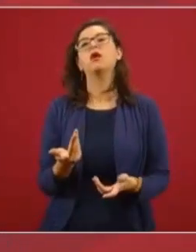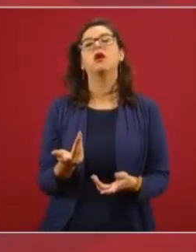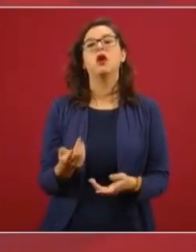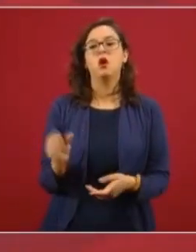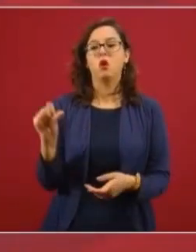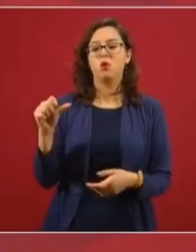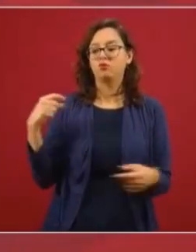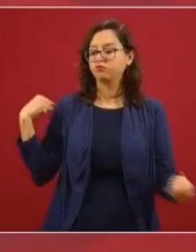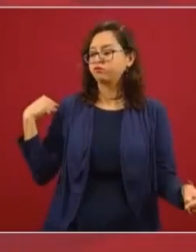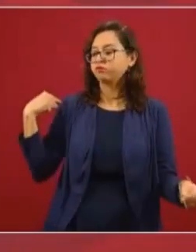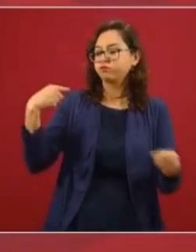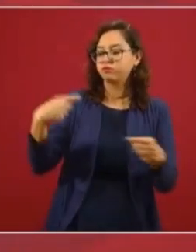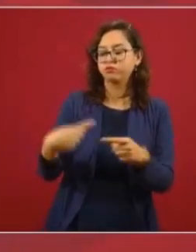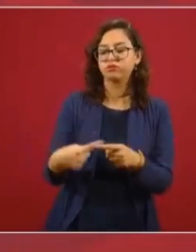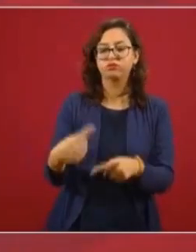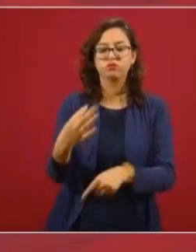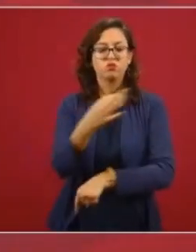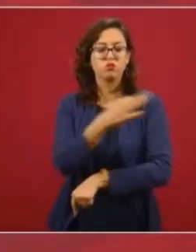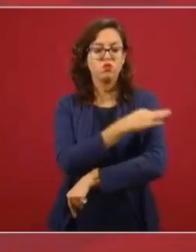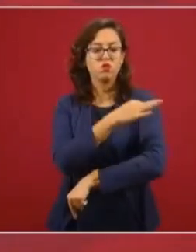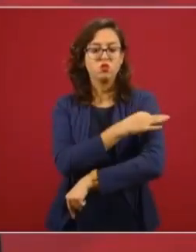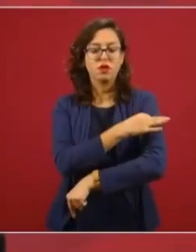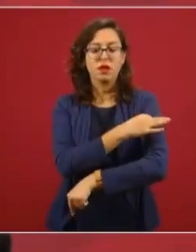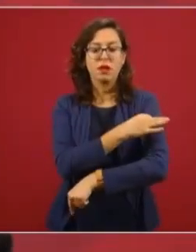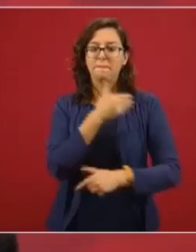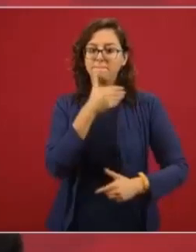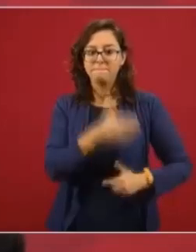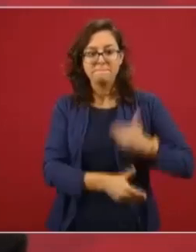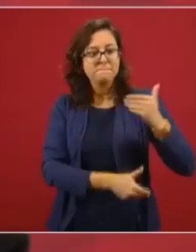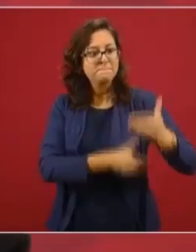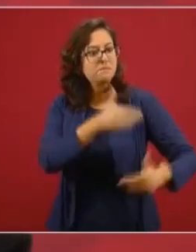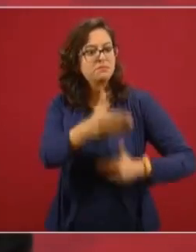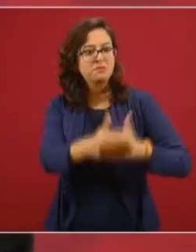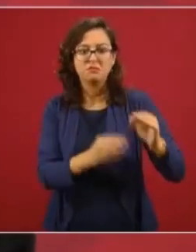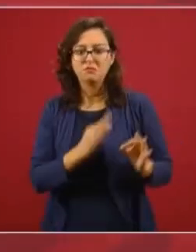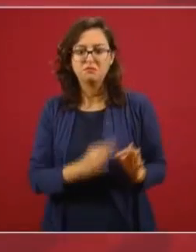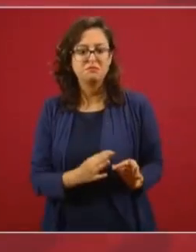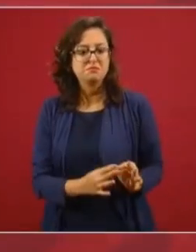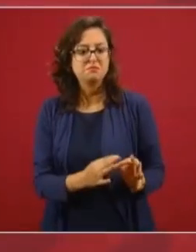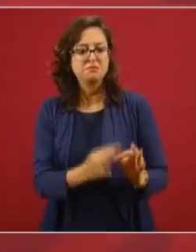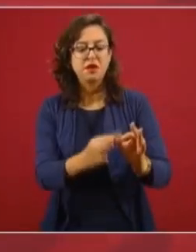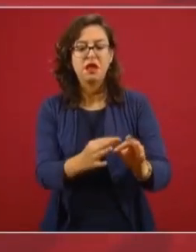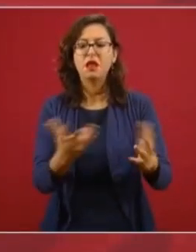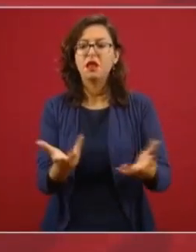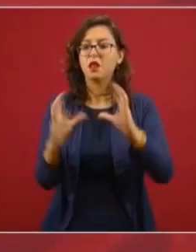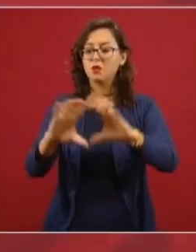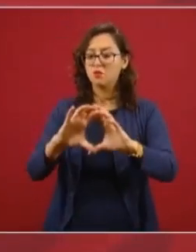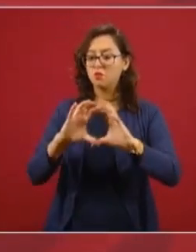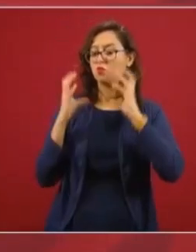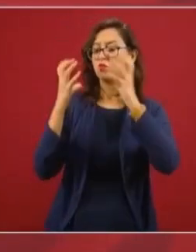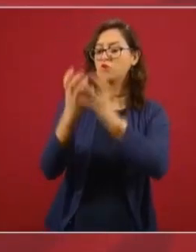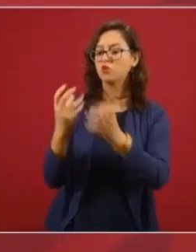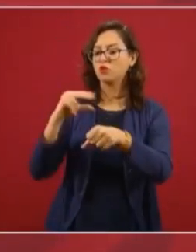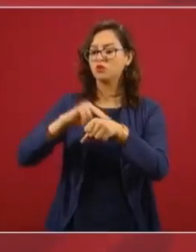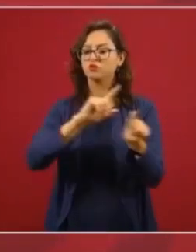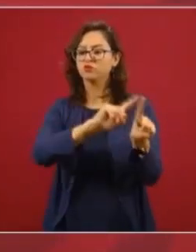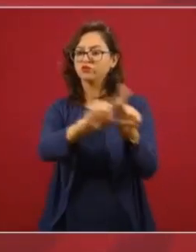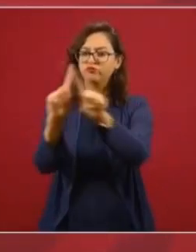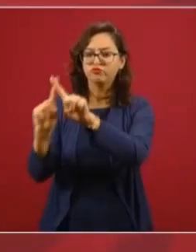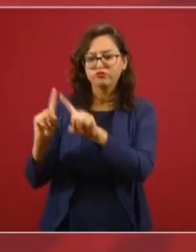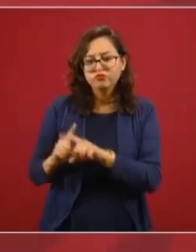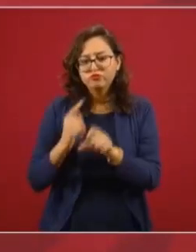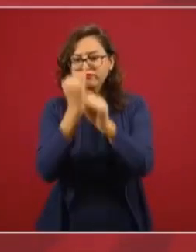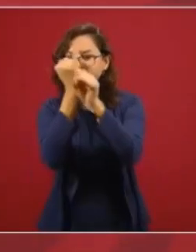que se considera más avanzado en el mundo, de acuerdo a los estudios clínicos de los que se dispone.